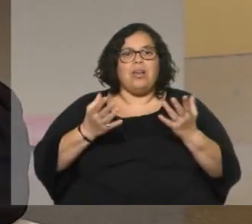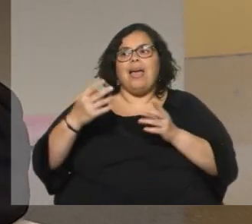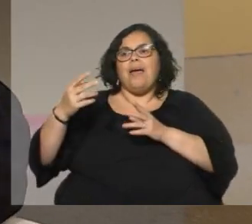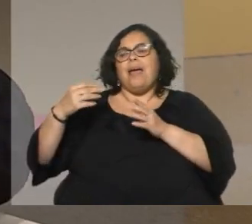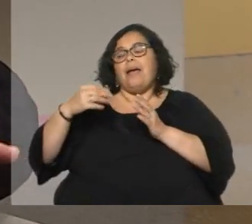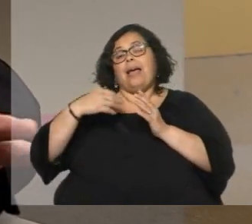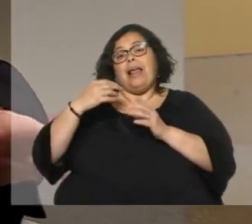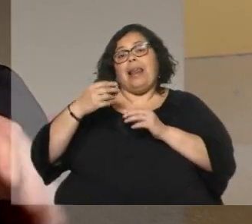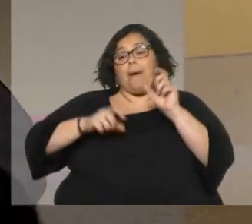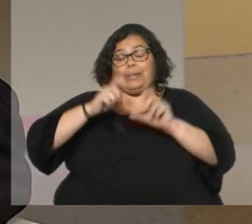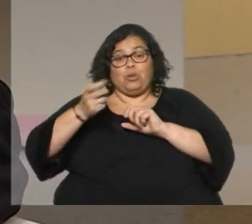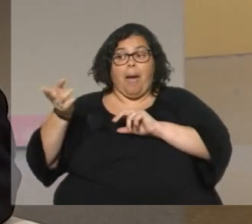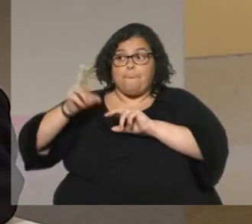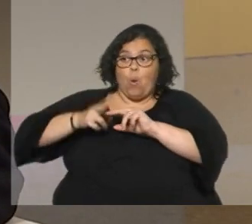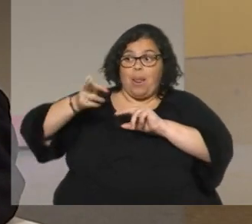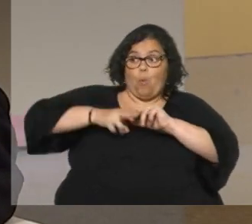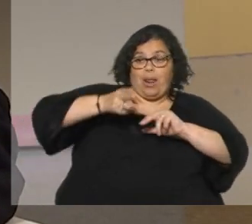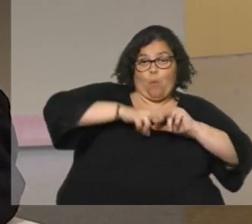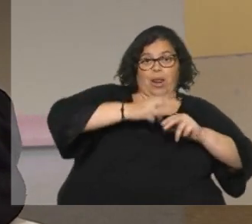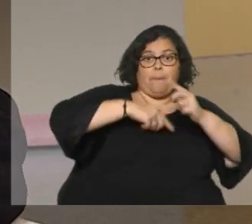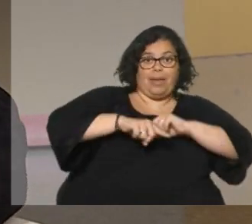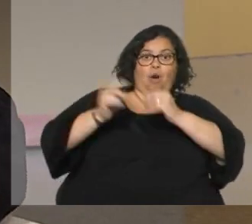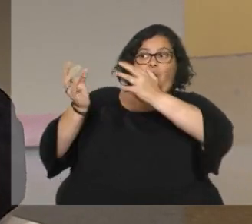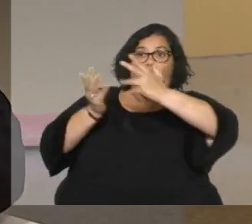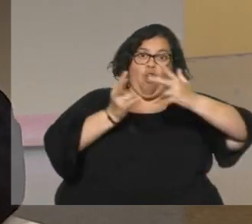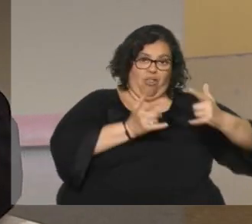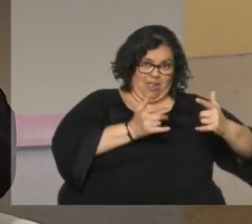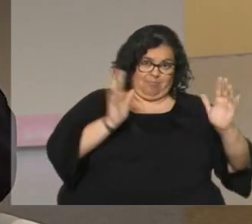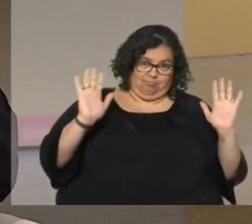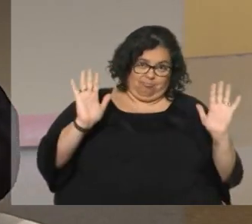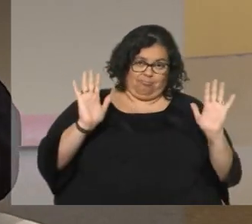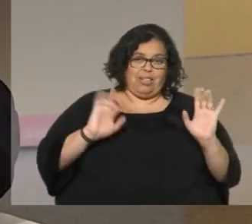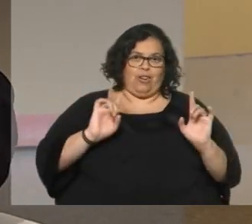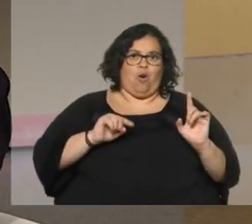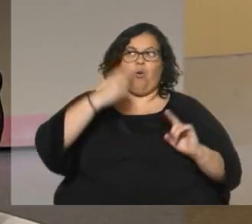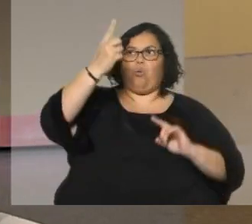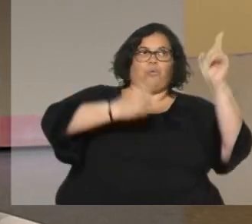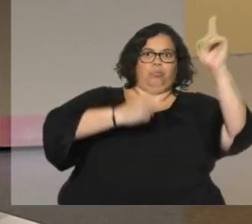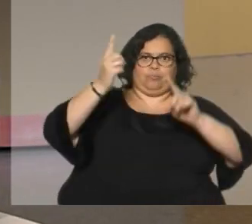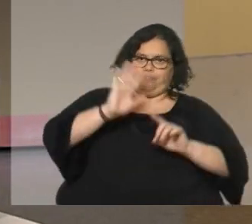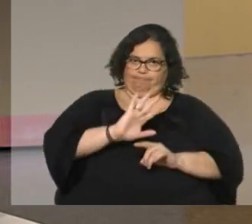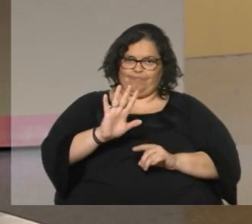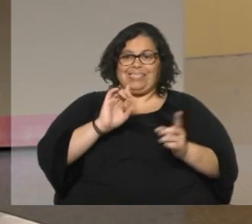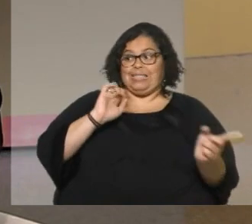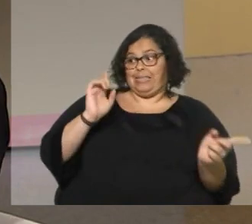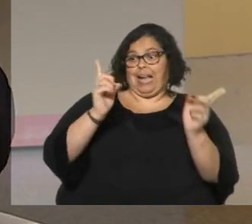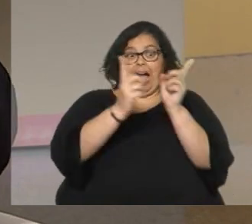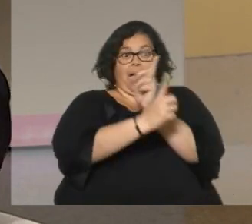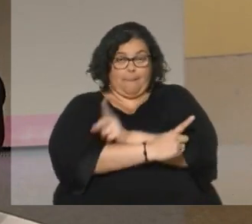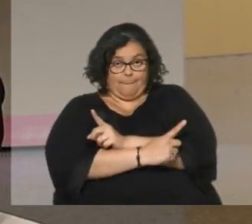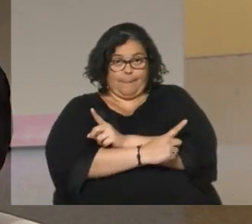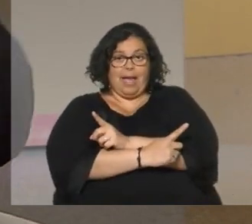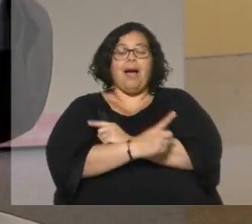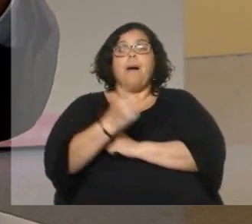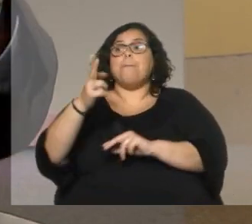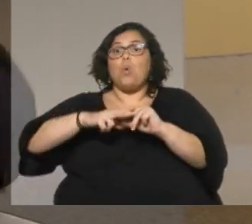respete en cuanto a las personas que ya no están más con nosotros cosa que no pasa cuando se subvierte esa escala biológica y a veces fallece